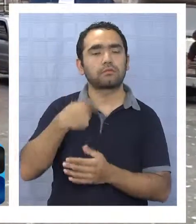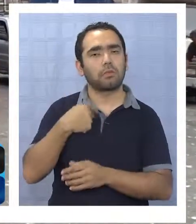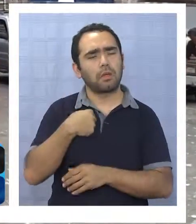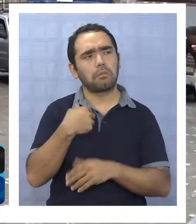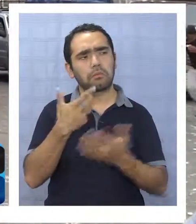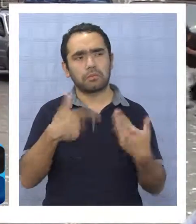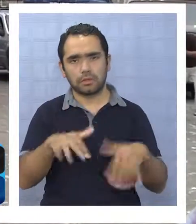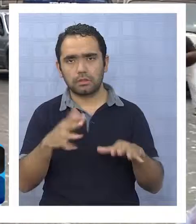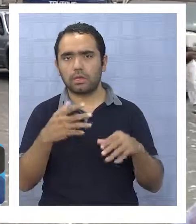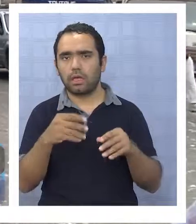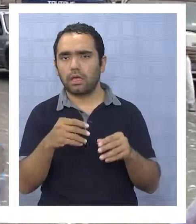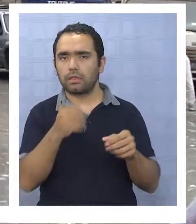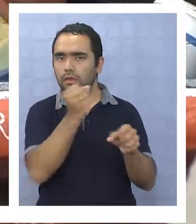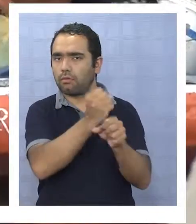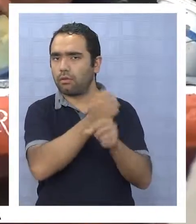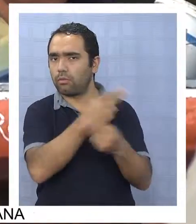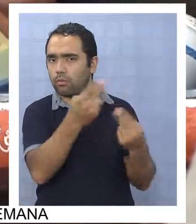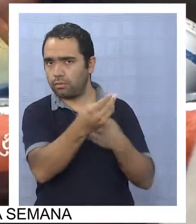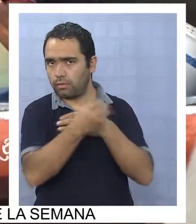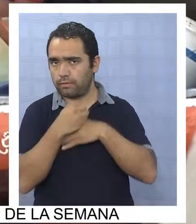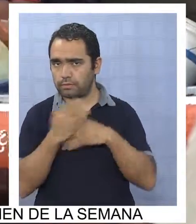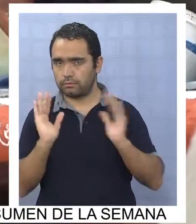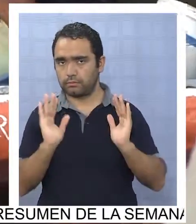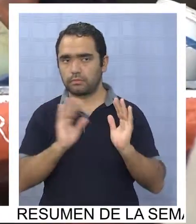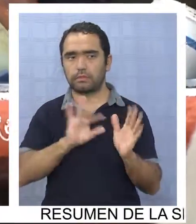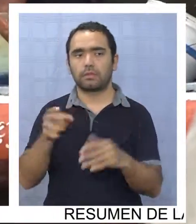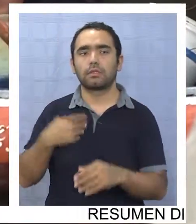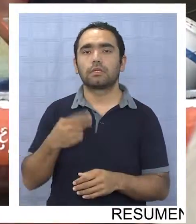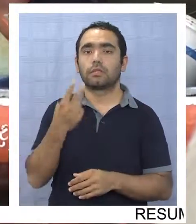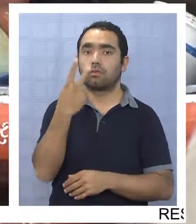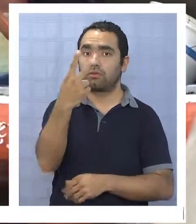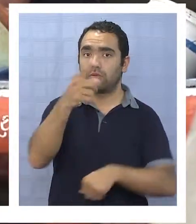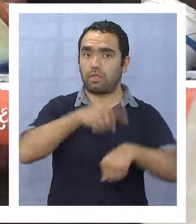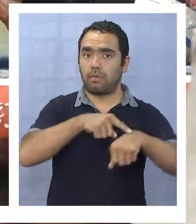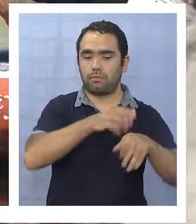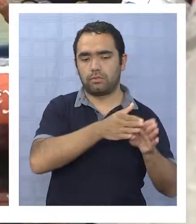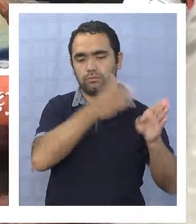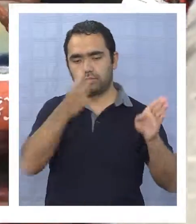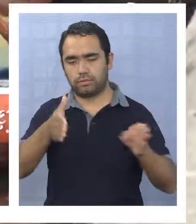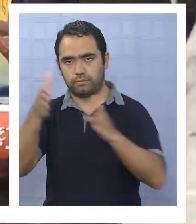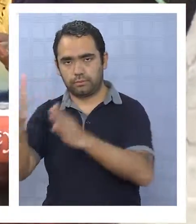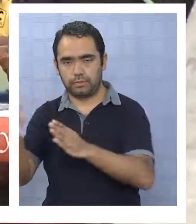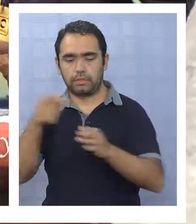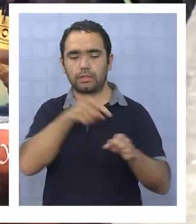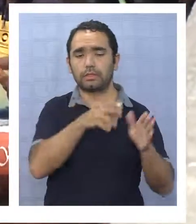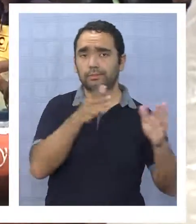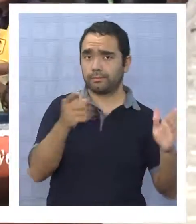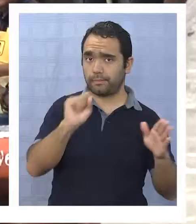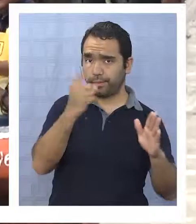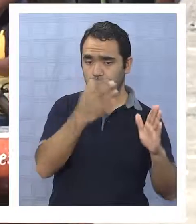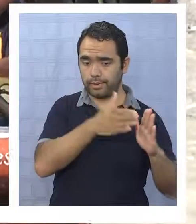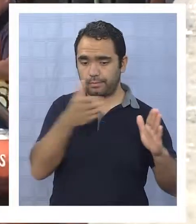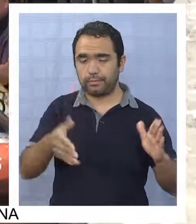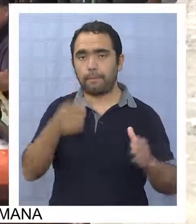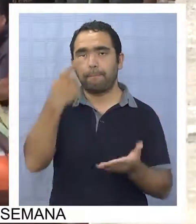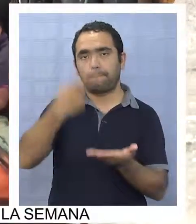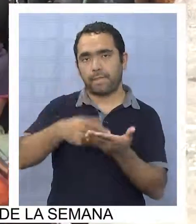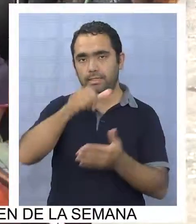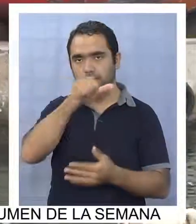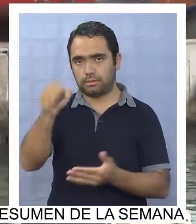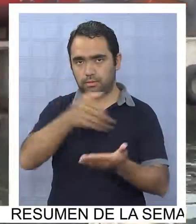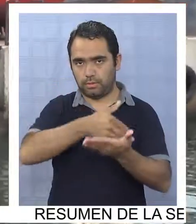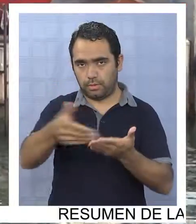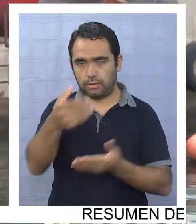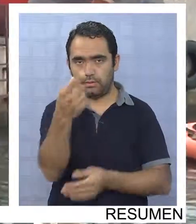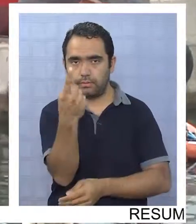que tengo entendido por obras públicas. El proyecto que contempla dos etapas, la primera tendría un valor cercano a los 1.600 millones de